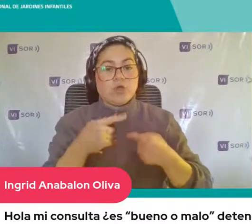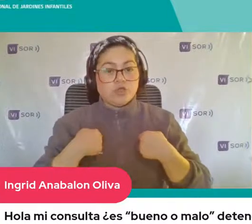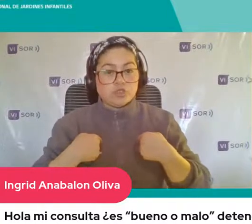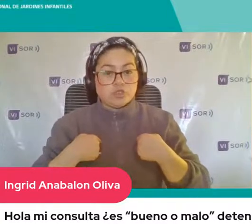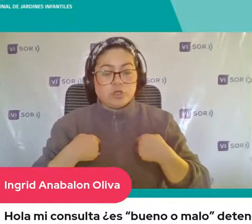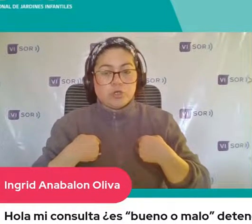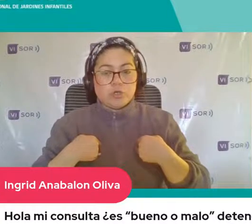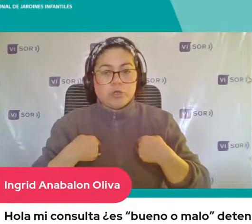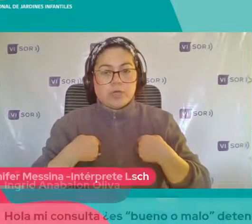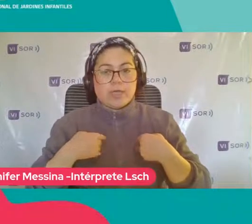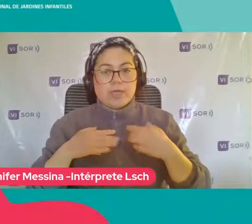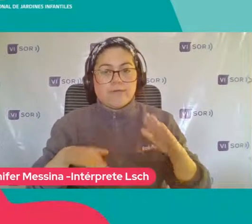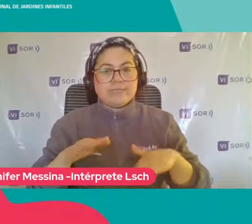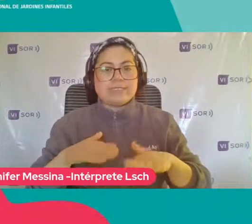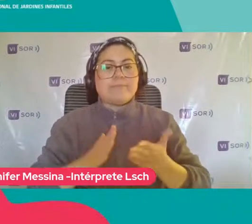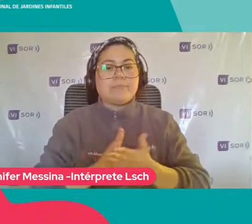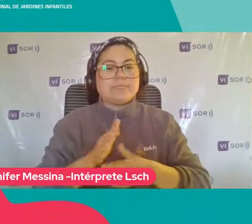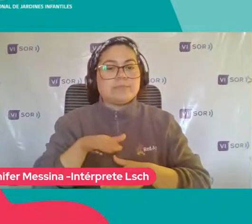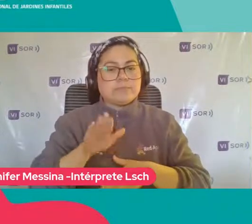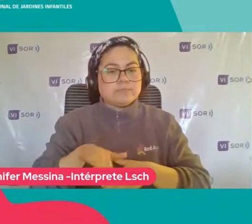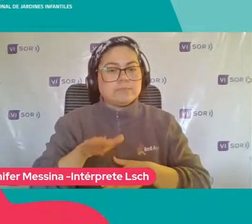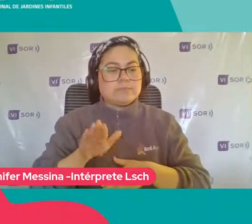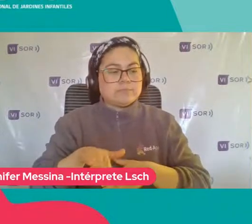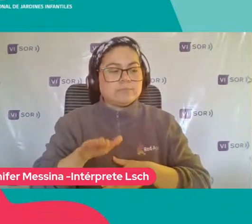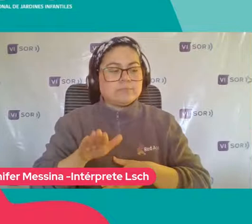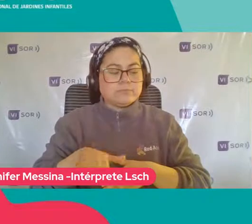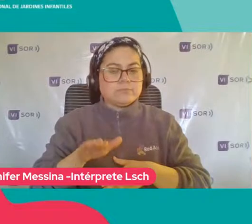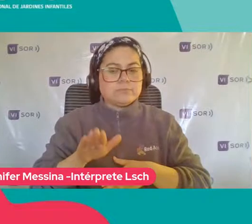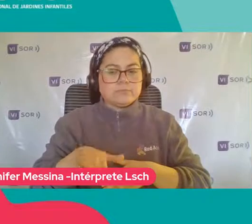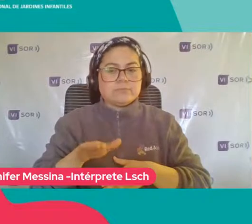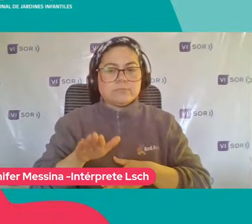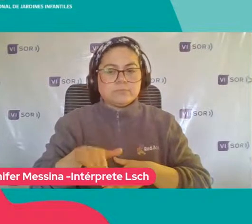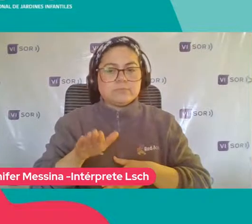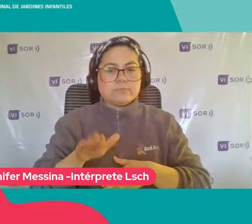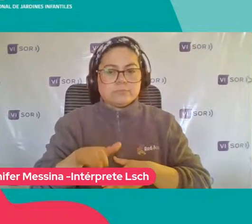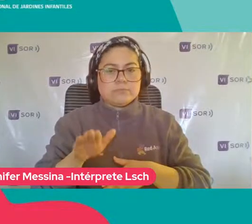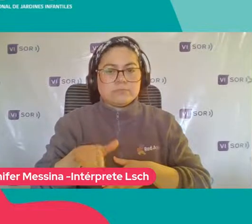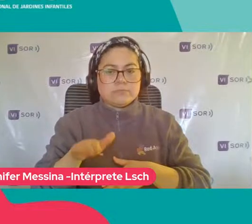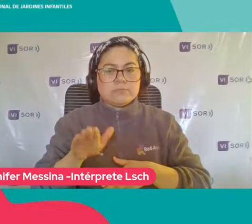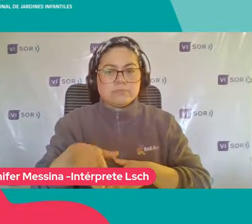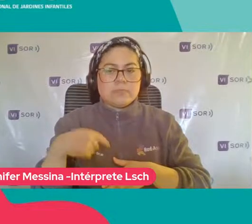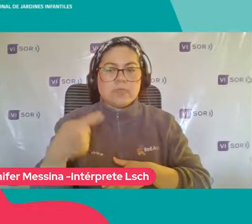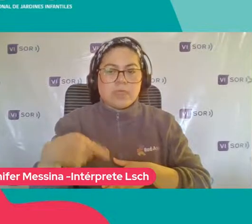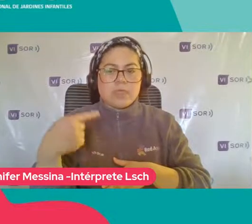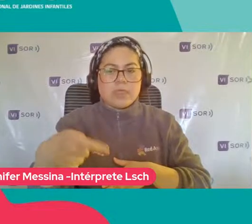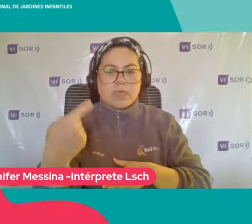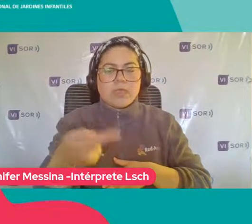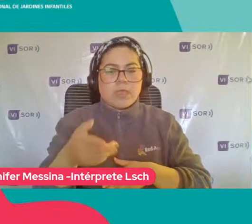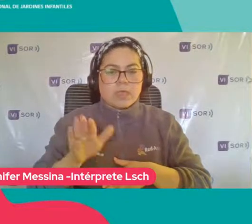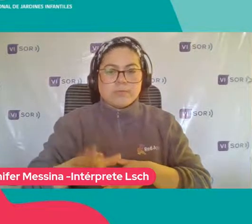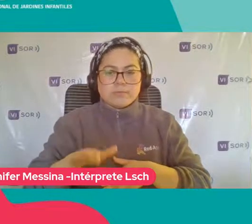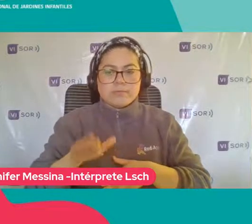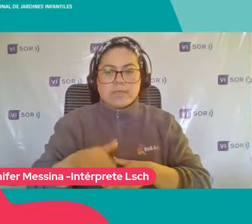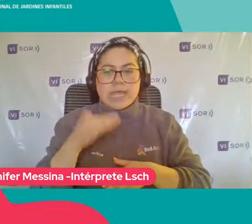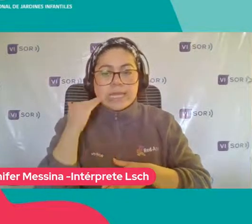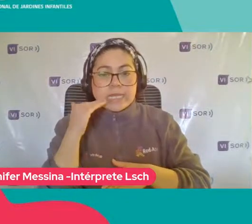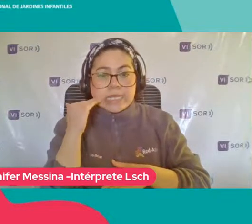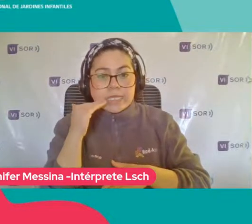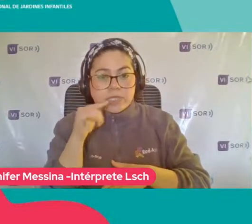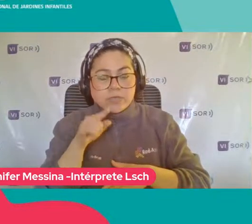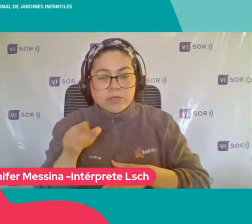muchas cosas que hacer Me pongo a mover el pie Y muevo el pie Y muevo el pie Y muevo el pie Todo el tiempo Entonces ¿Qué pasa? En los niños Esta conducta